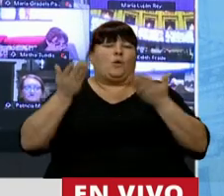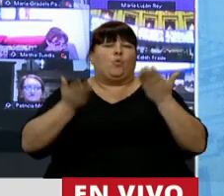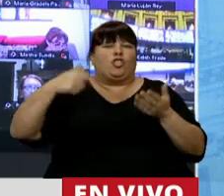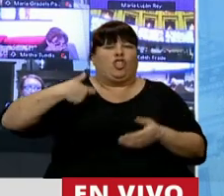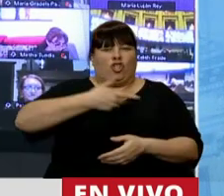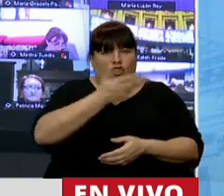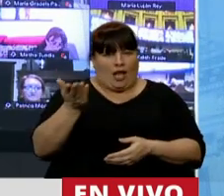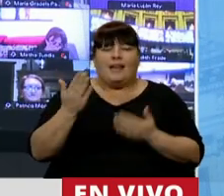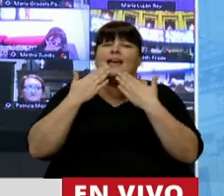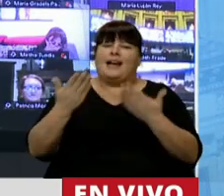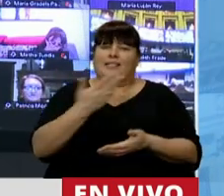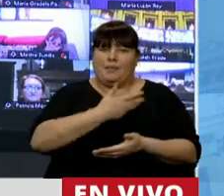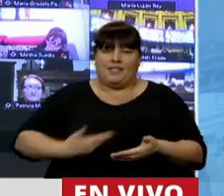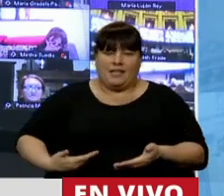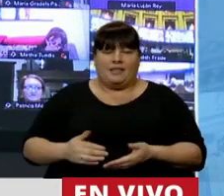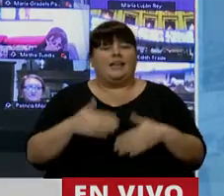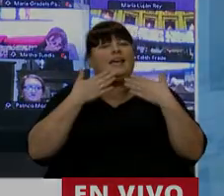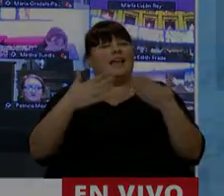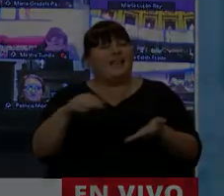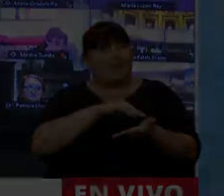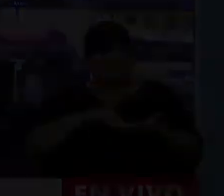social. Gracias, señor presidente. Gracias, diputada Jutrovic.